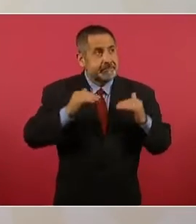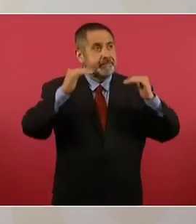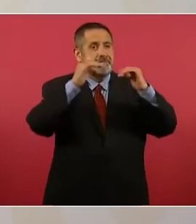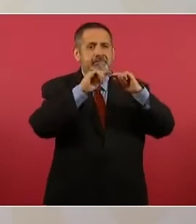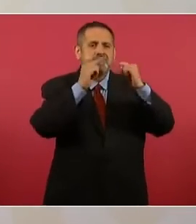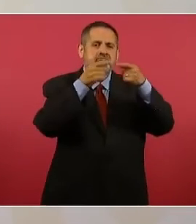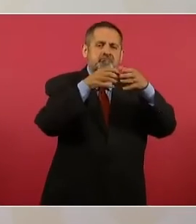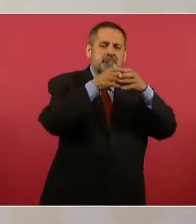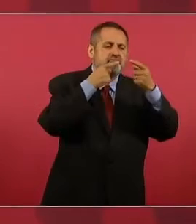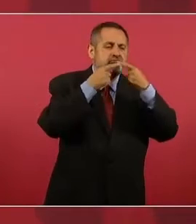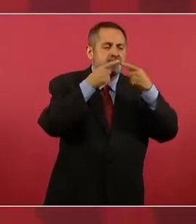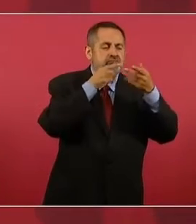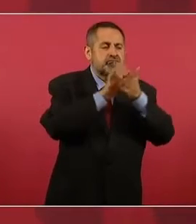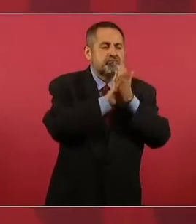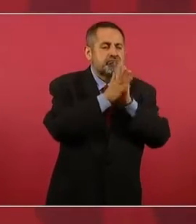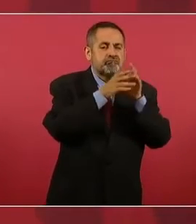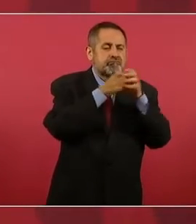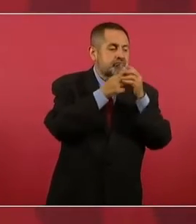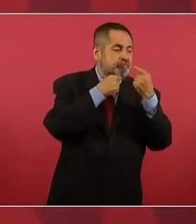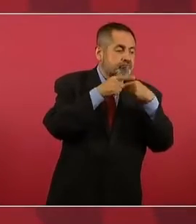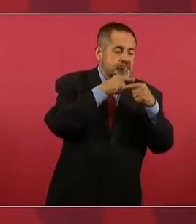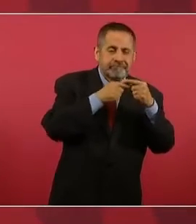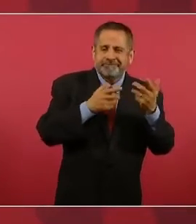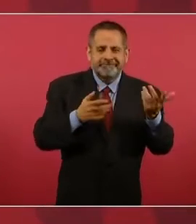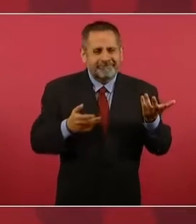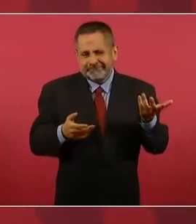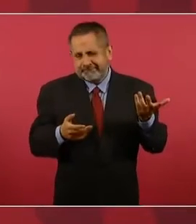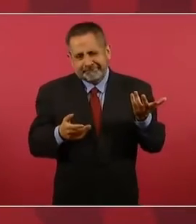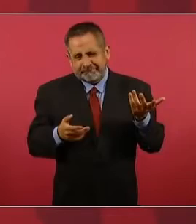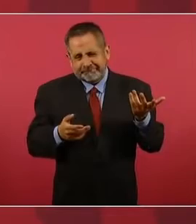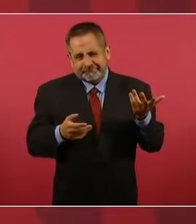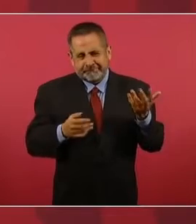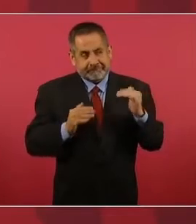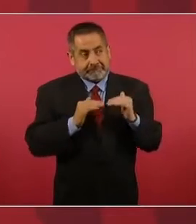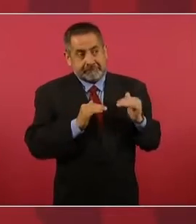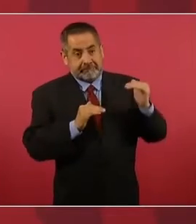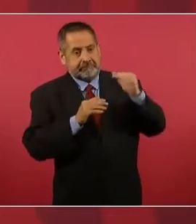en la cúpula,